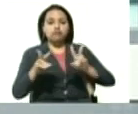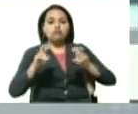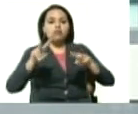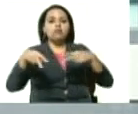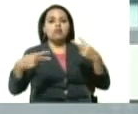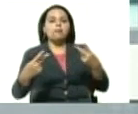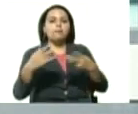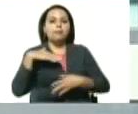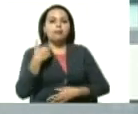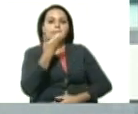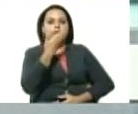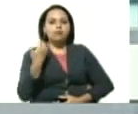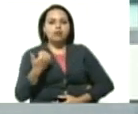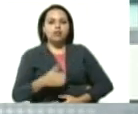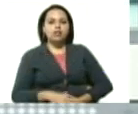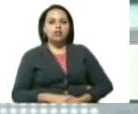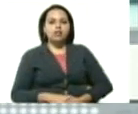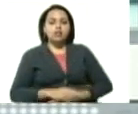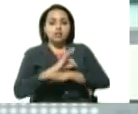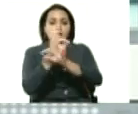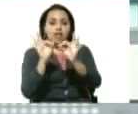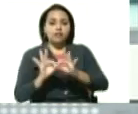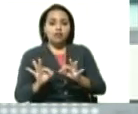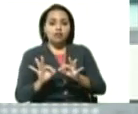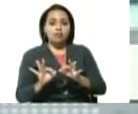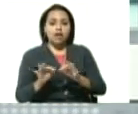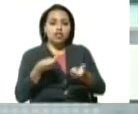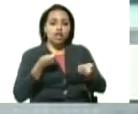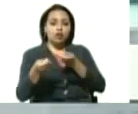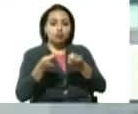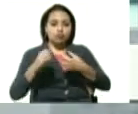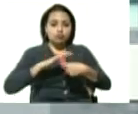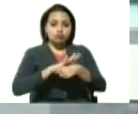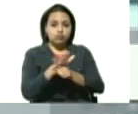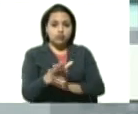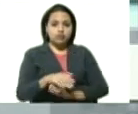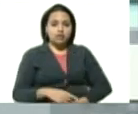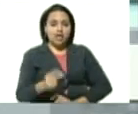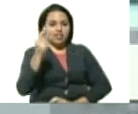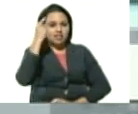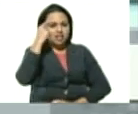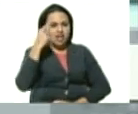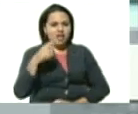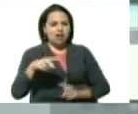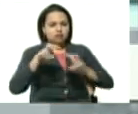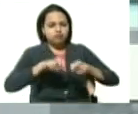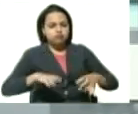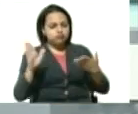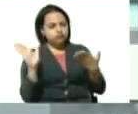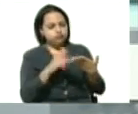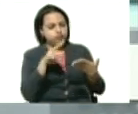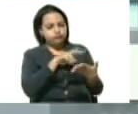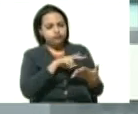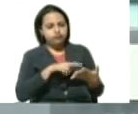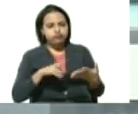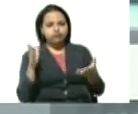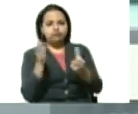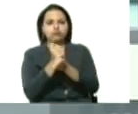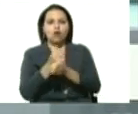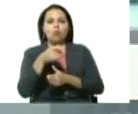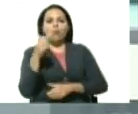mejorar nuestro esquema de tratamiento estamos al día presidente y revisando y abiertos a cualquier otra opción